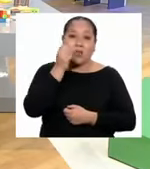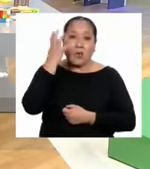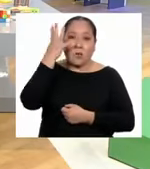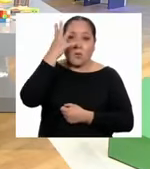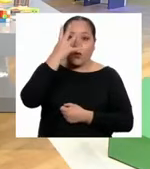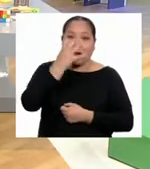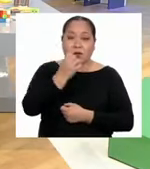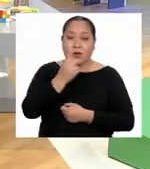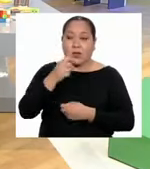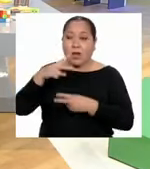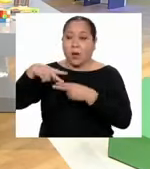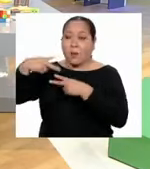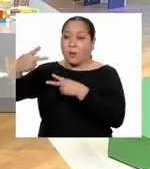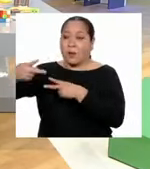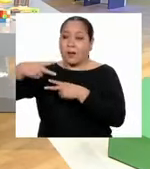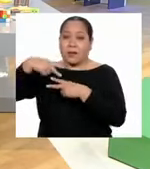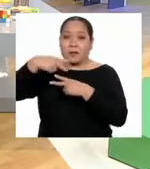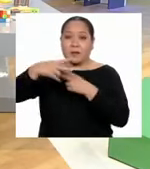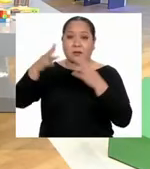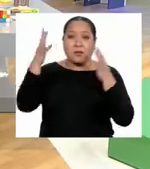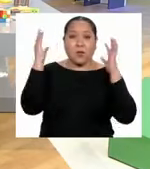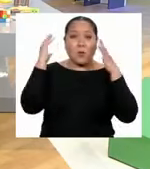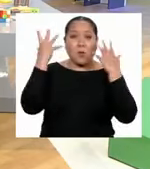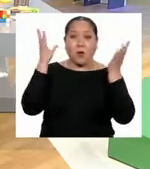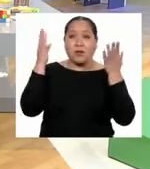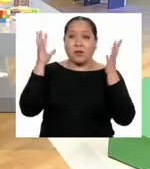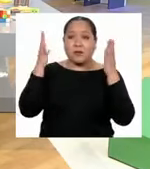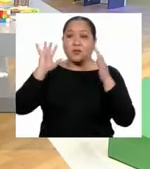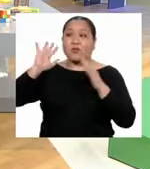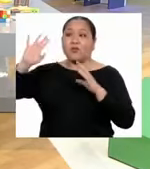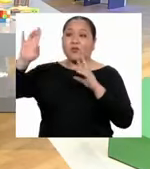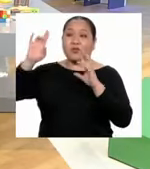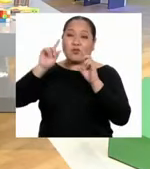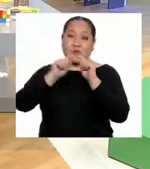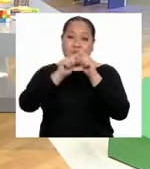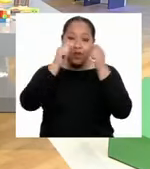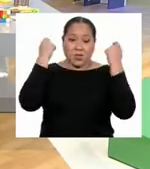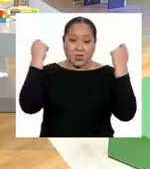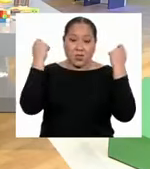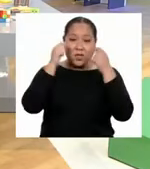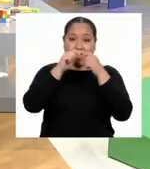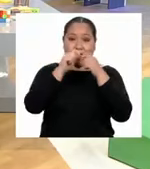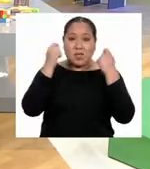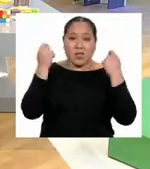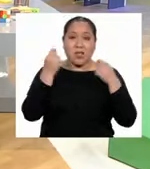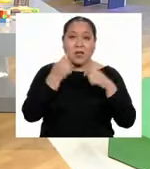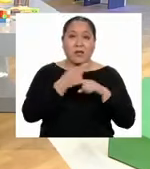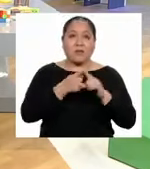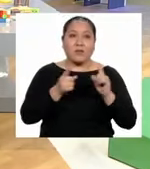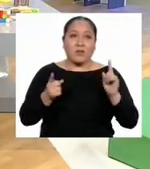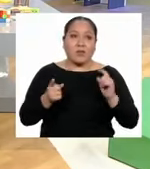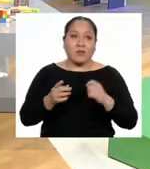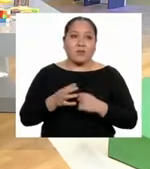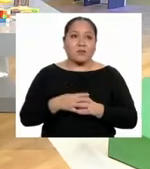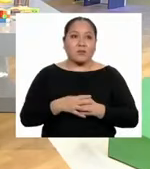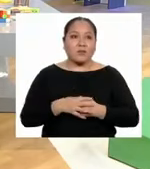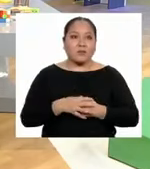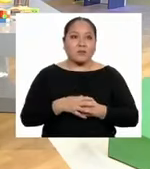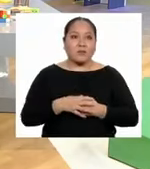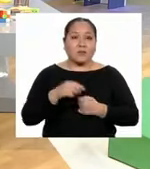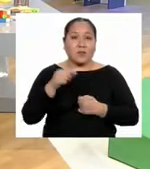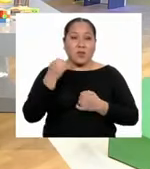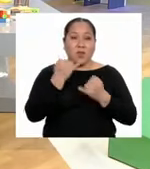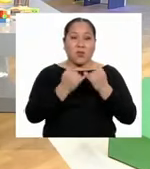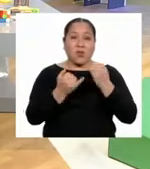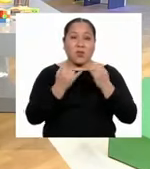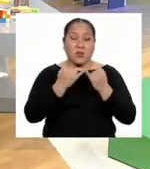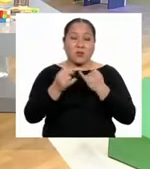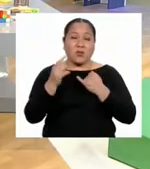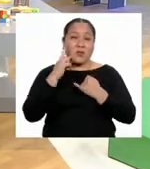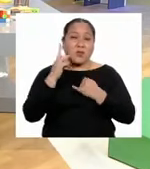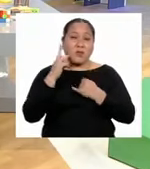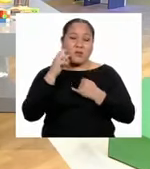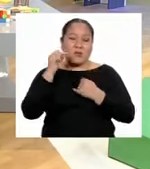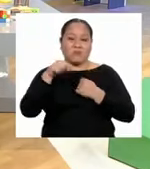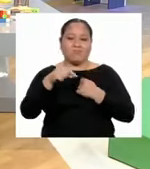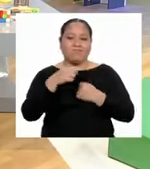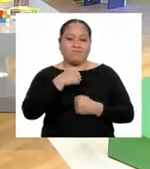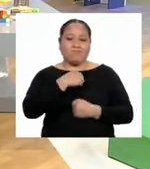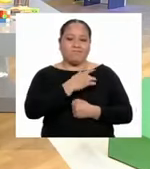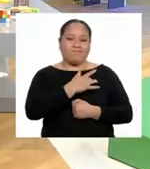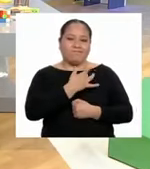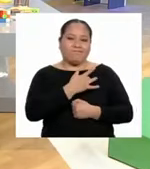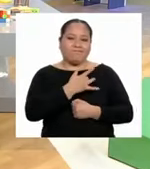Las vecinas y vecinos nos aplaudieron desde sus ventanas, pero lo que sucedió el último viernes me pone triste.